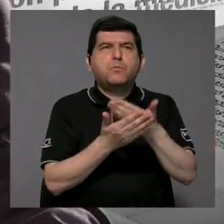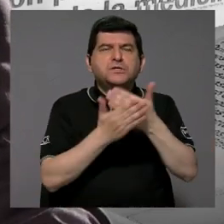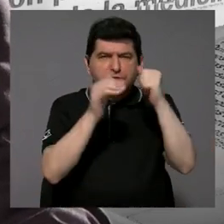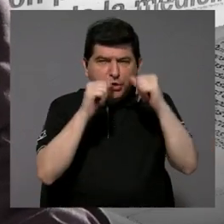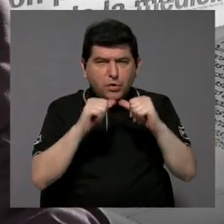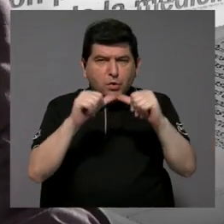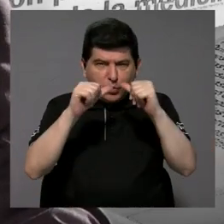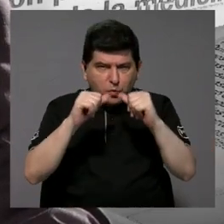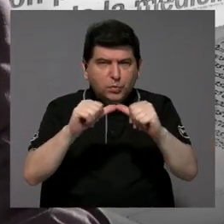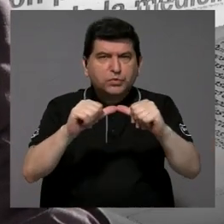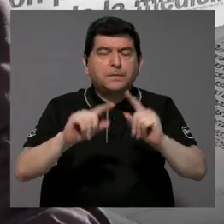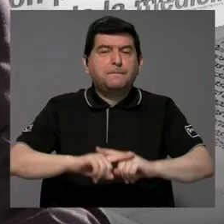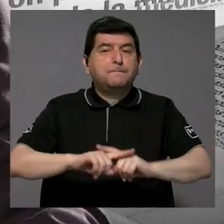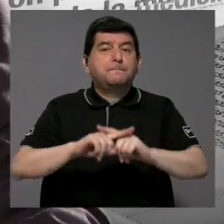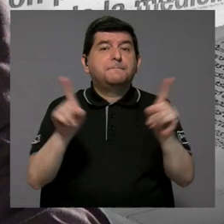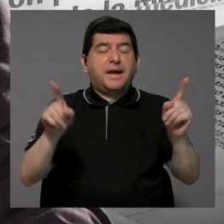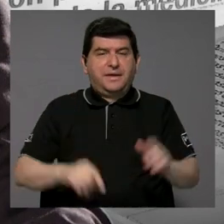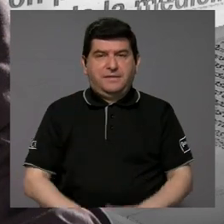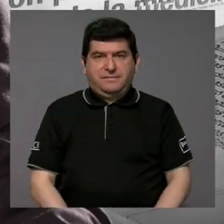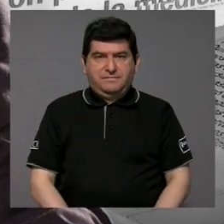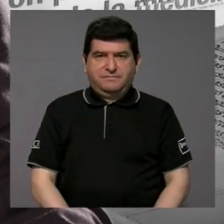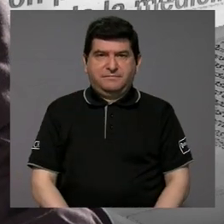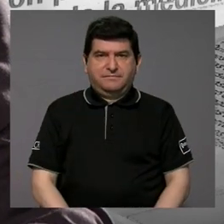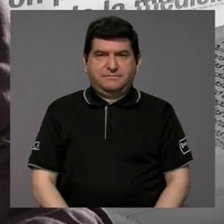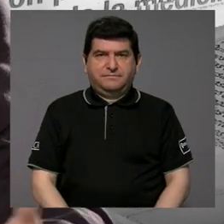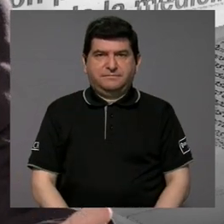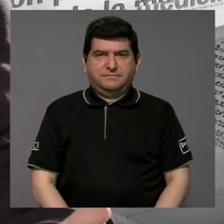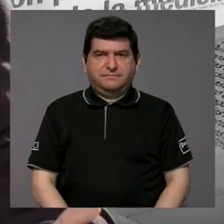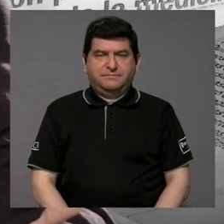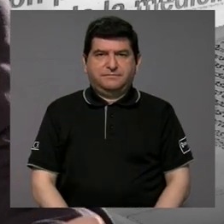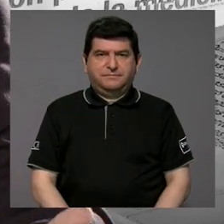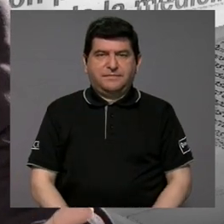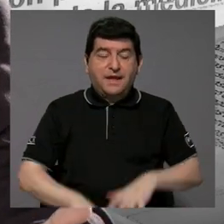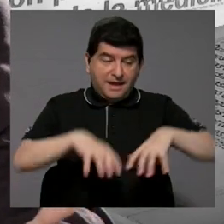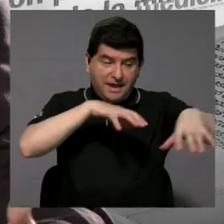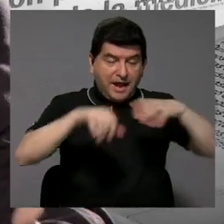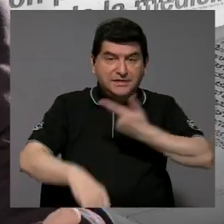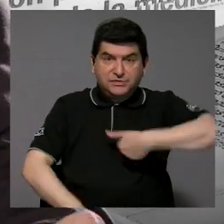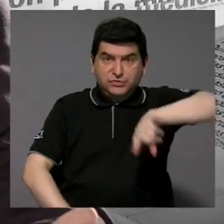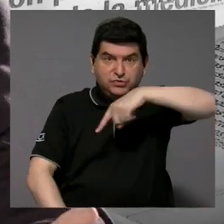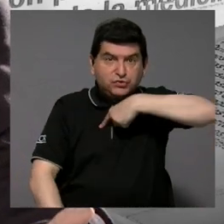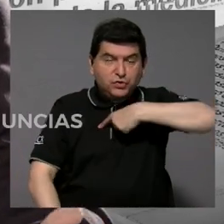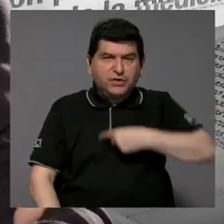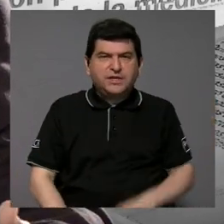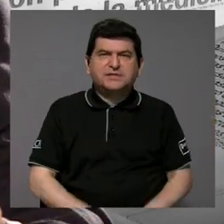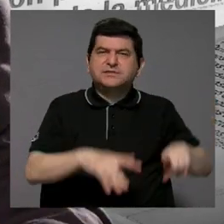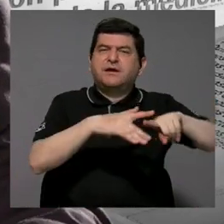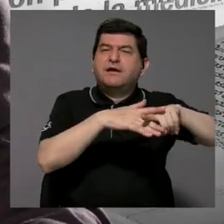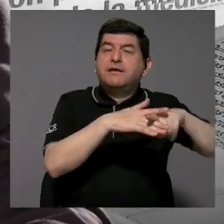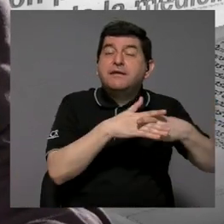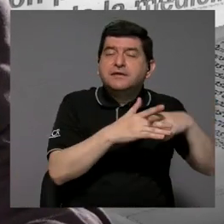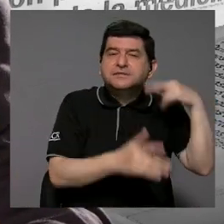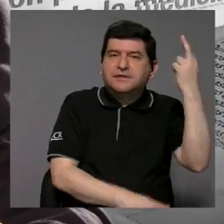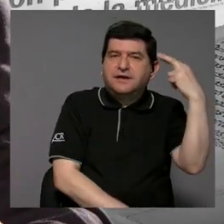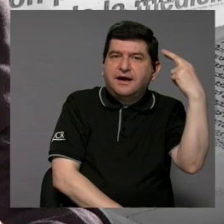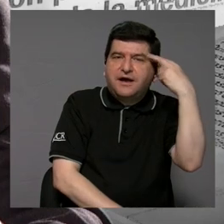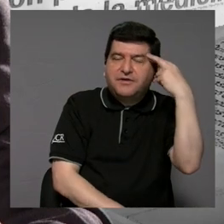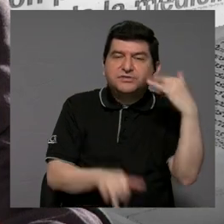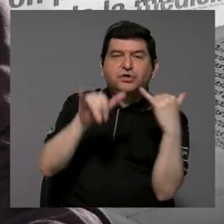sistémico, pero también muchas de las acciones de nosotros provienen por